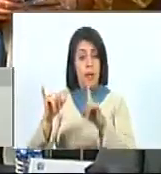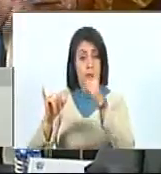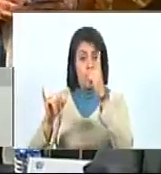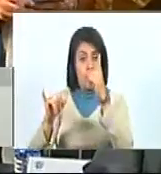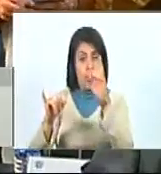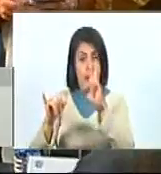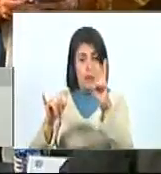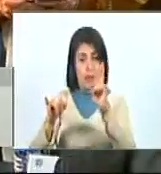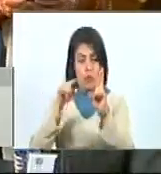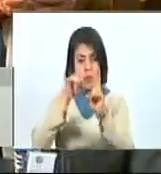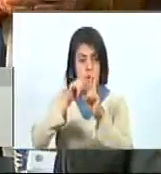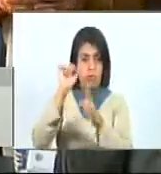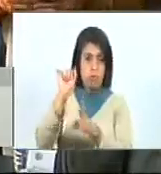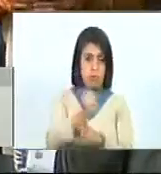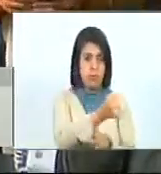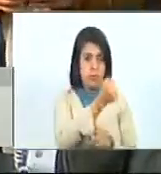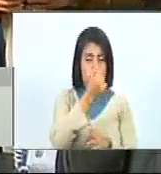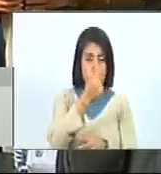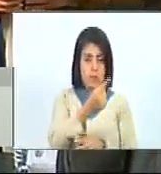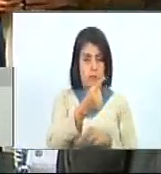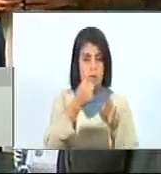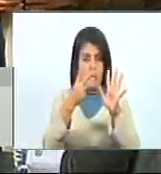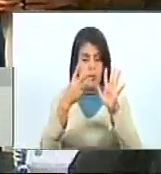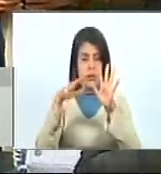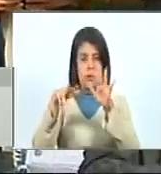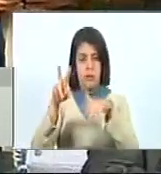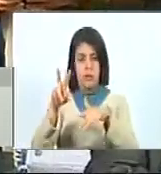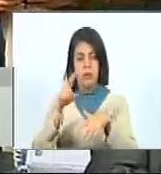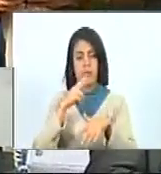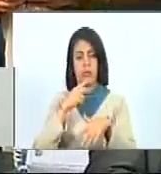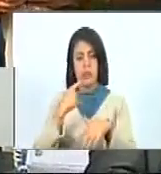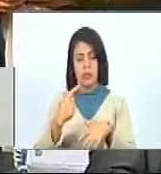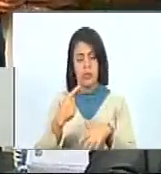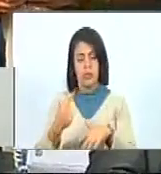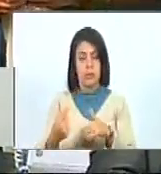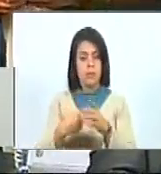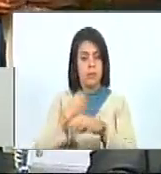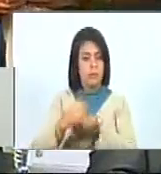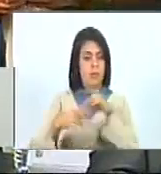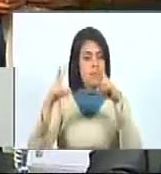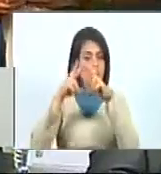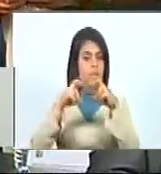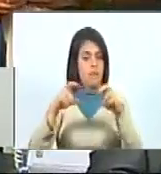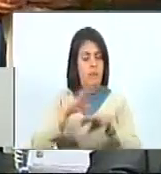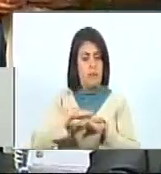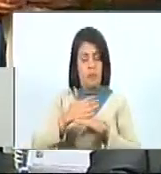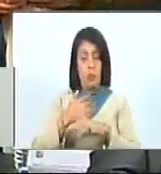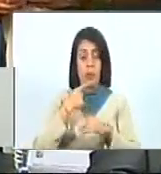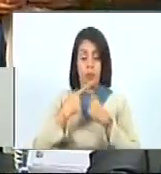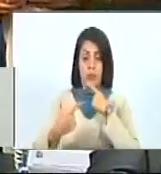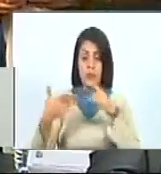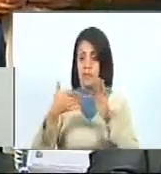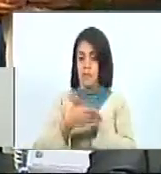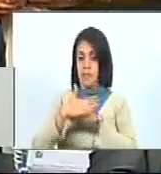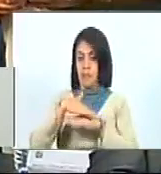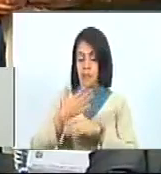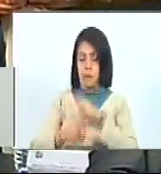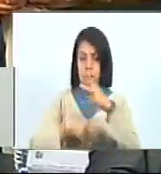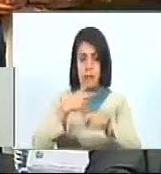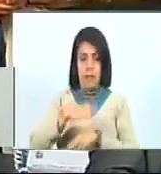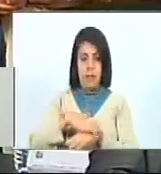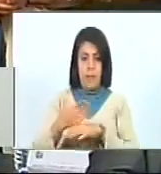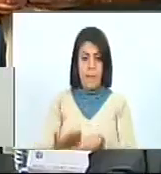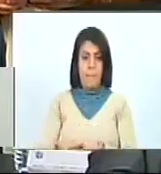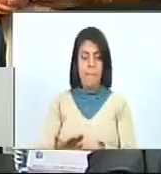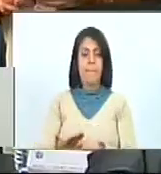capitulada en San Mateo en 1812, si llegamos a analizar en detalle podemos concluir que fue producto de